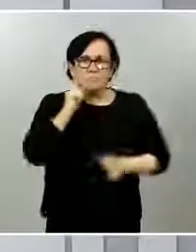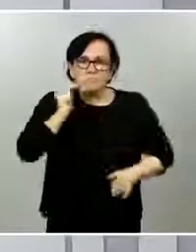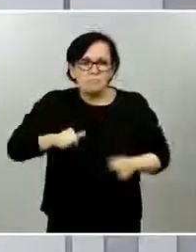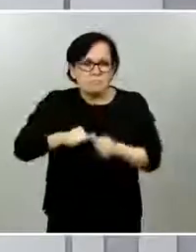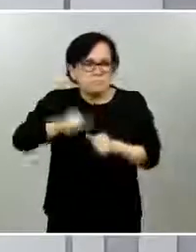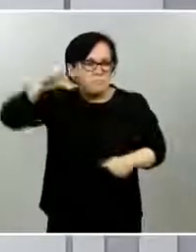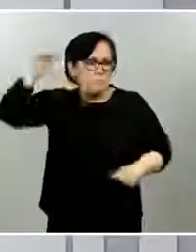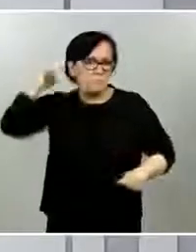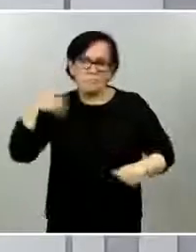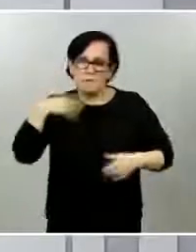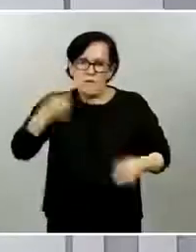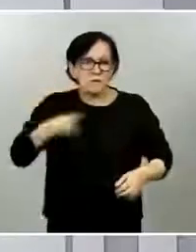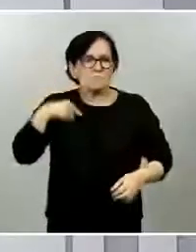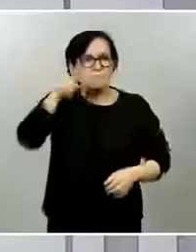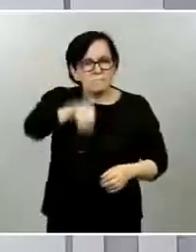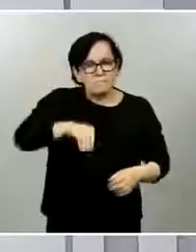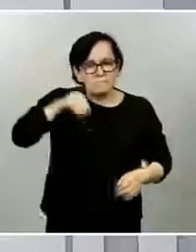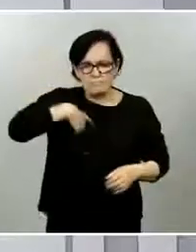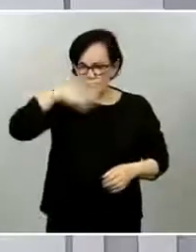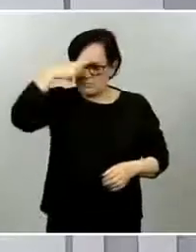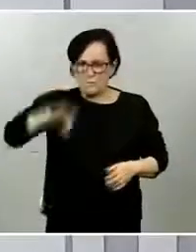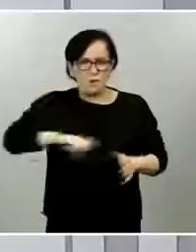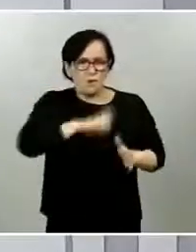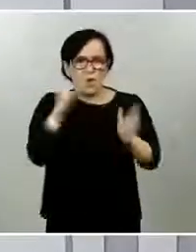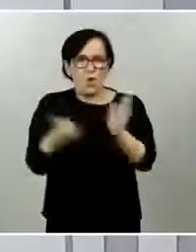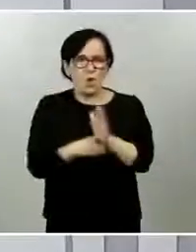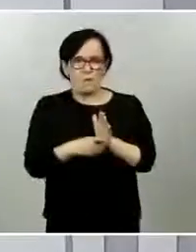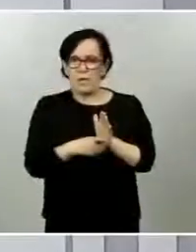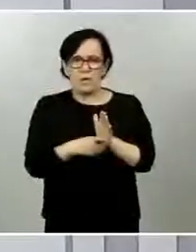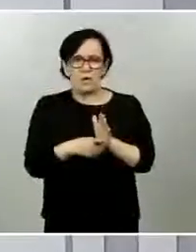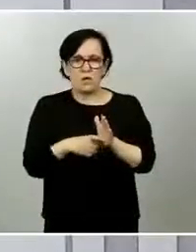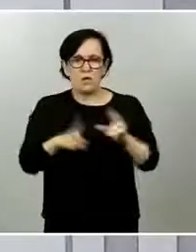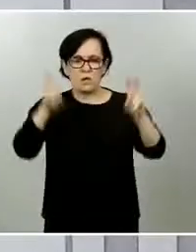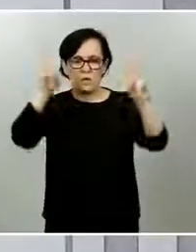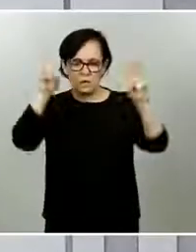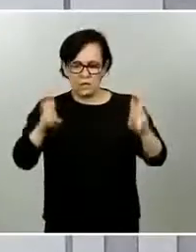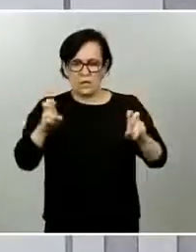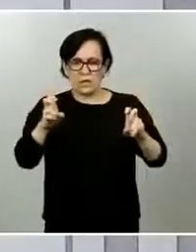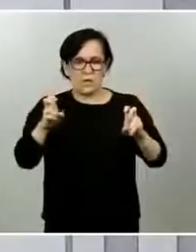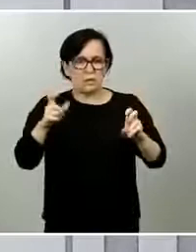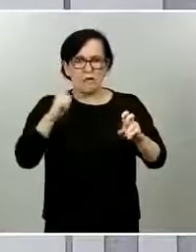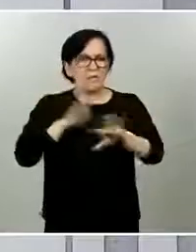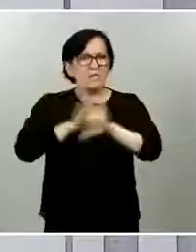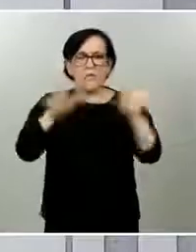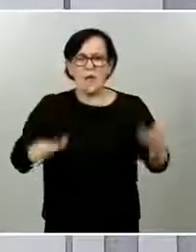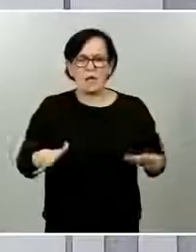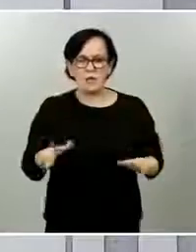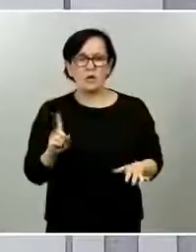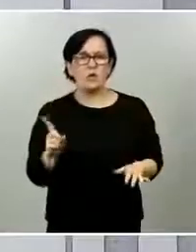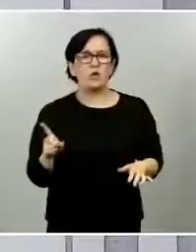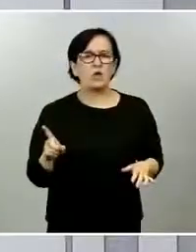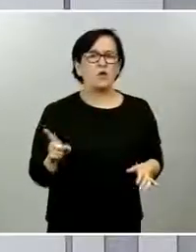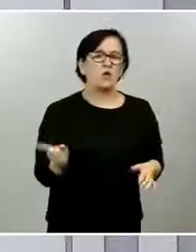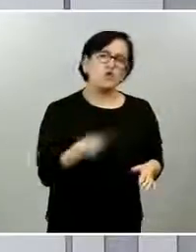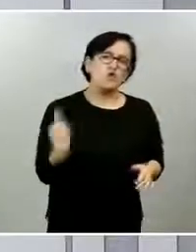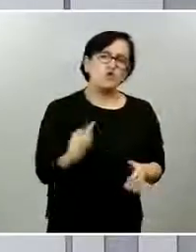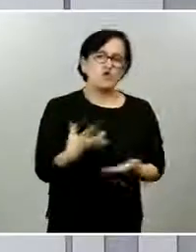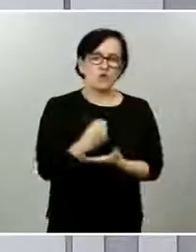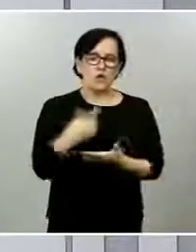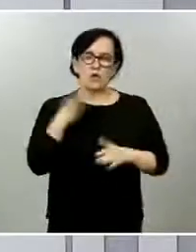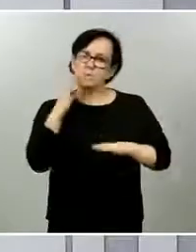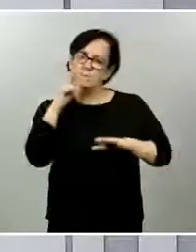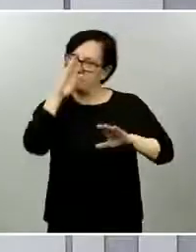Víctor yo creo que las llamadas a la unidad del gobierno en sus diferentes portavoces está siendo una constante desde que empezó la pandemia